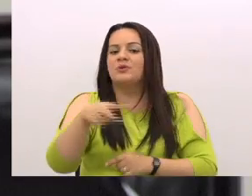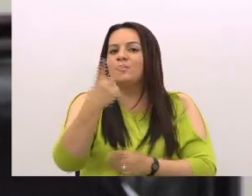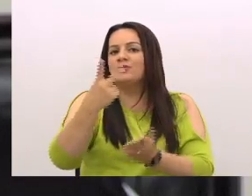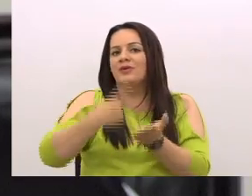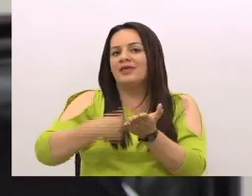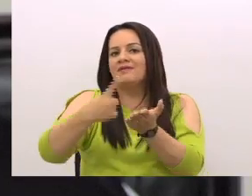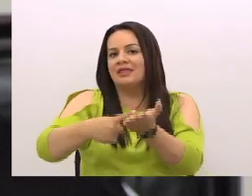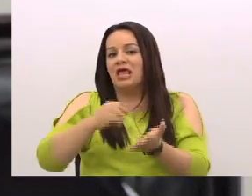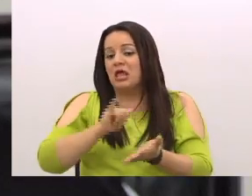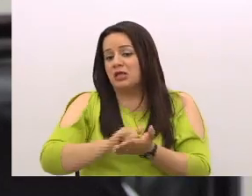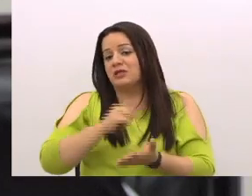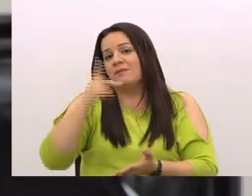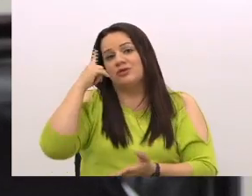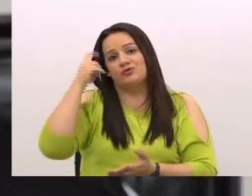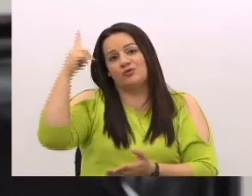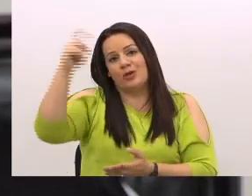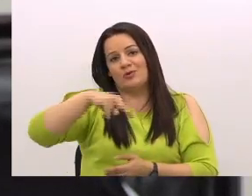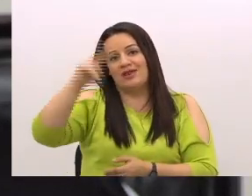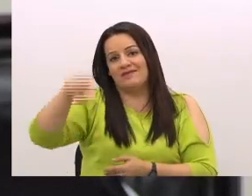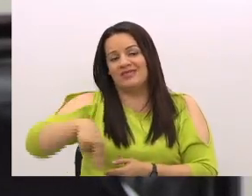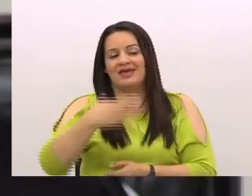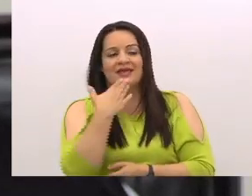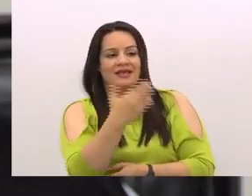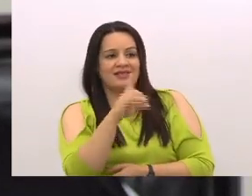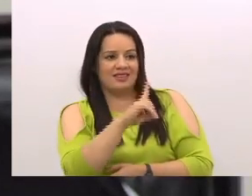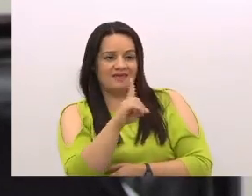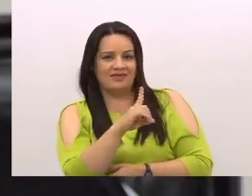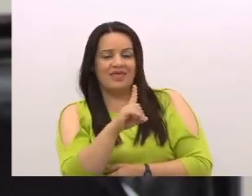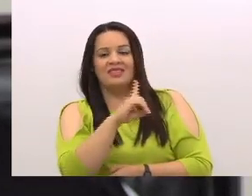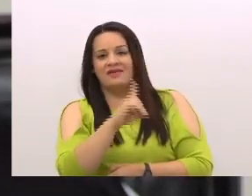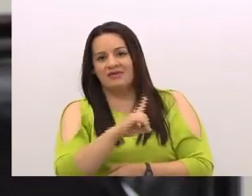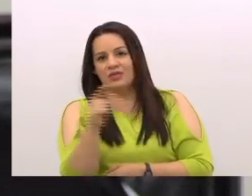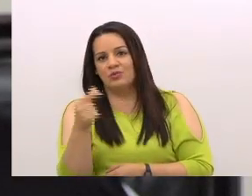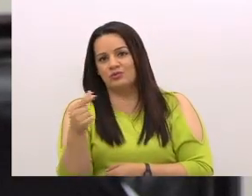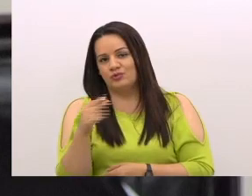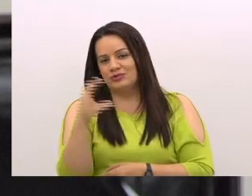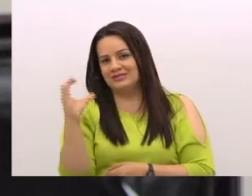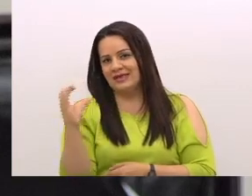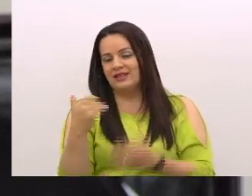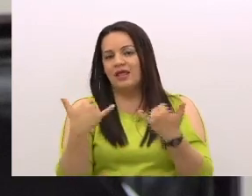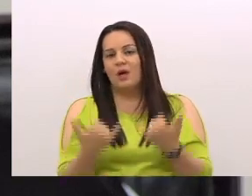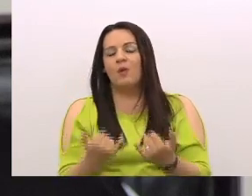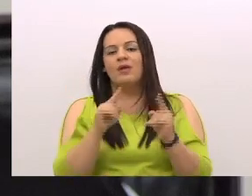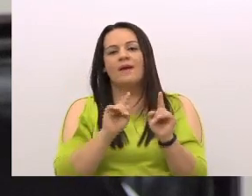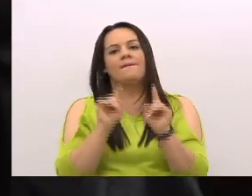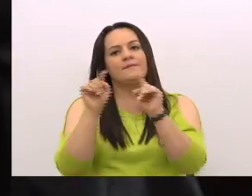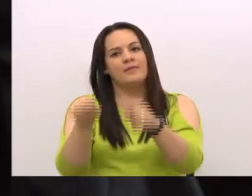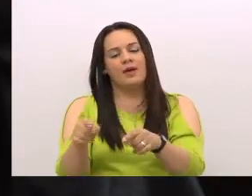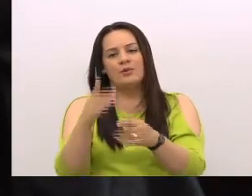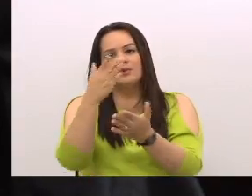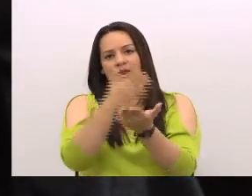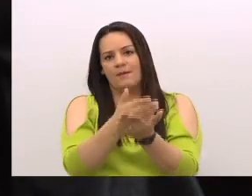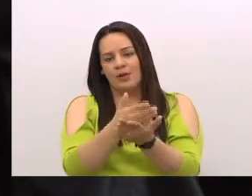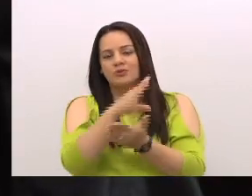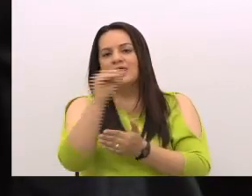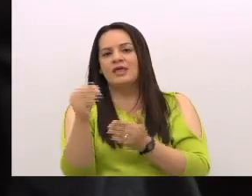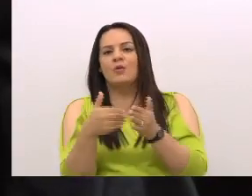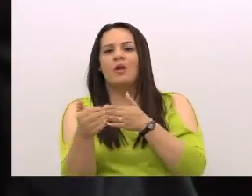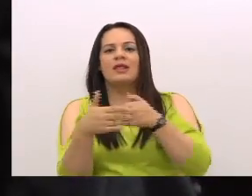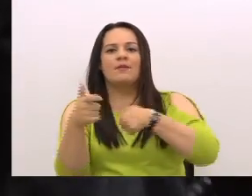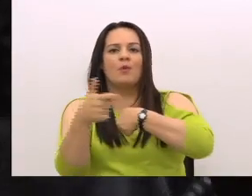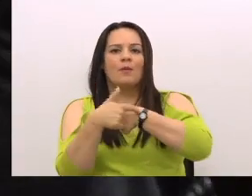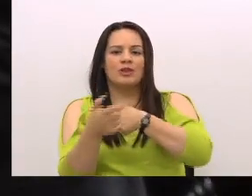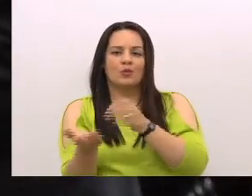sueño de Navidad. Bien, gracias don David. Gracias. Bien, don David Gursón Cerdas, a ir de inmediato a una pausa y por aquí un momento